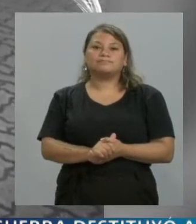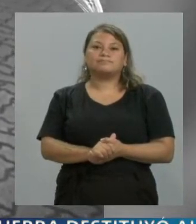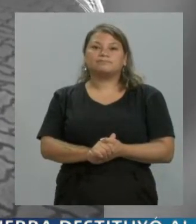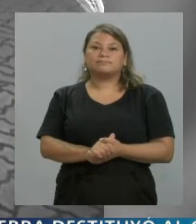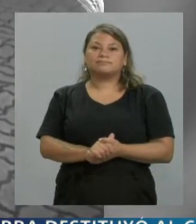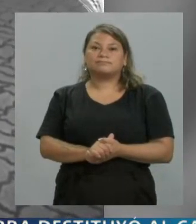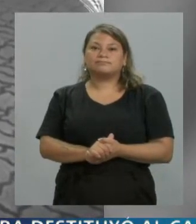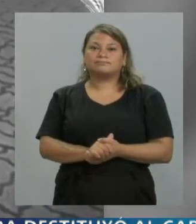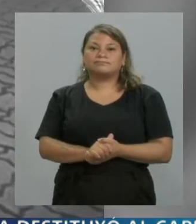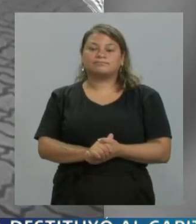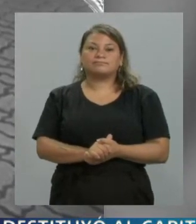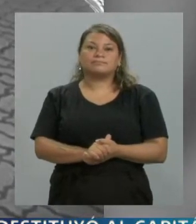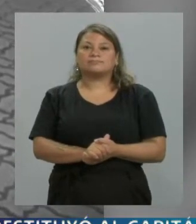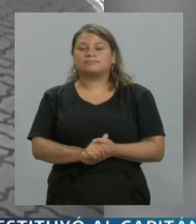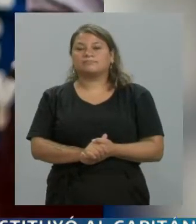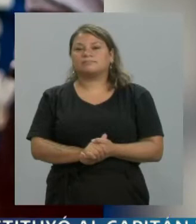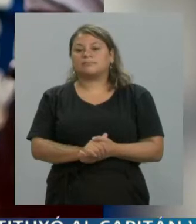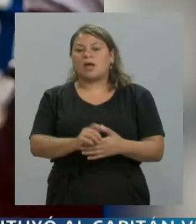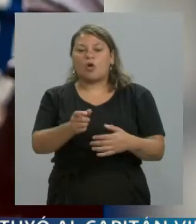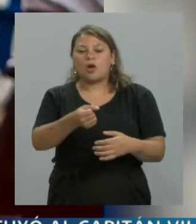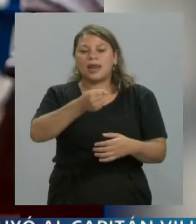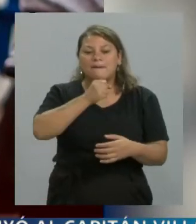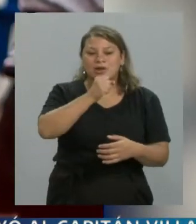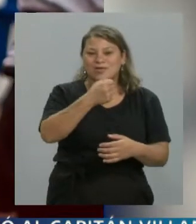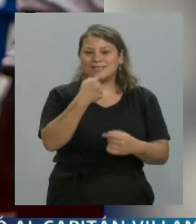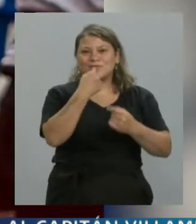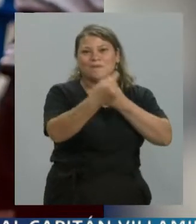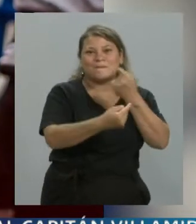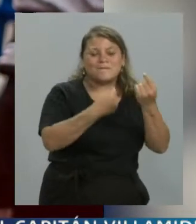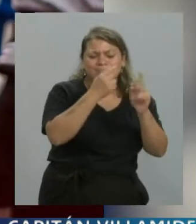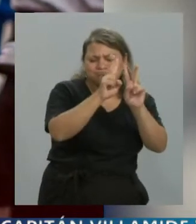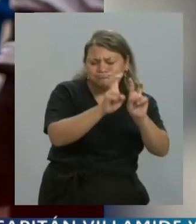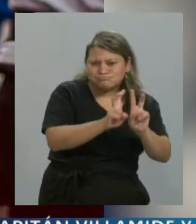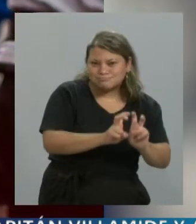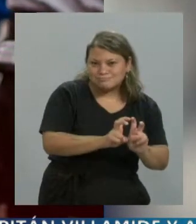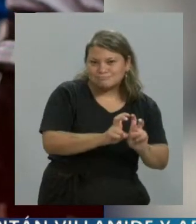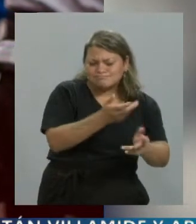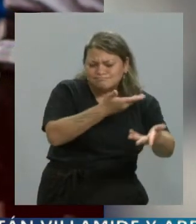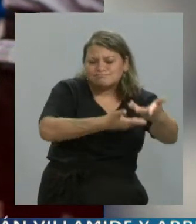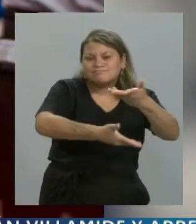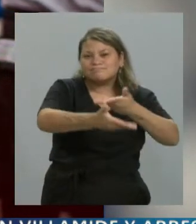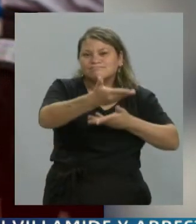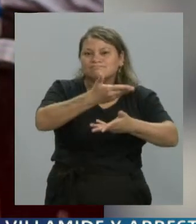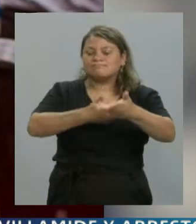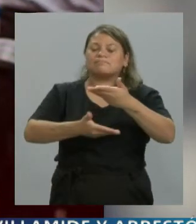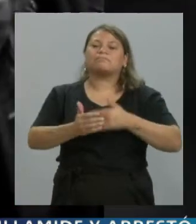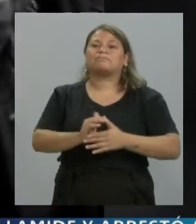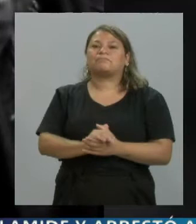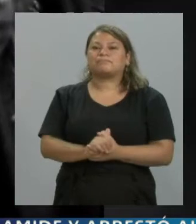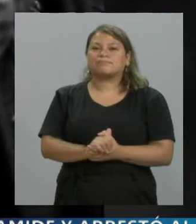el periodista, la periodista con la que uno hace la nota, que con muchos, muchos, muchos,